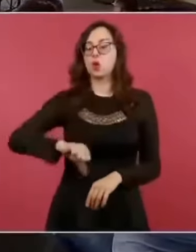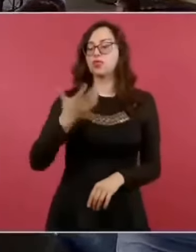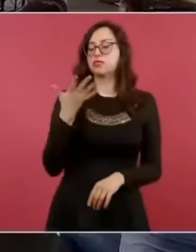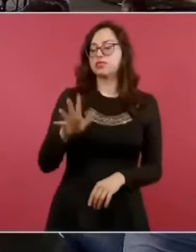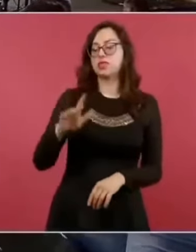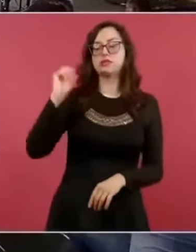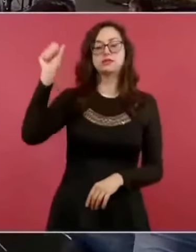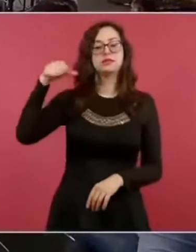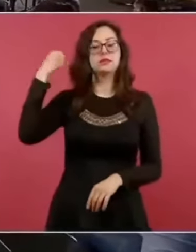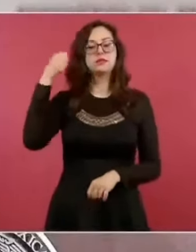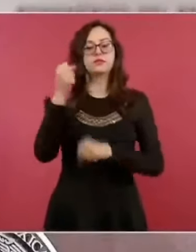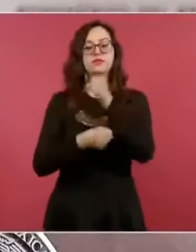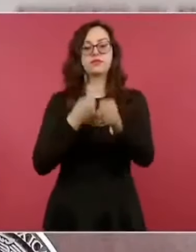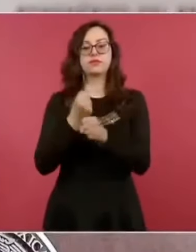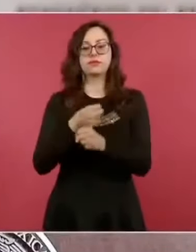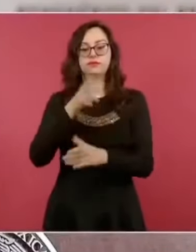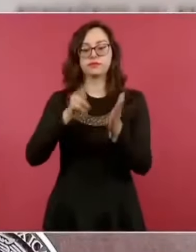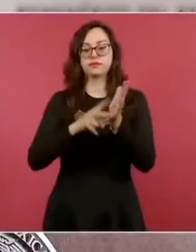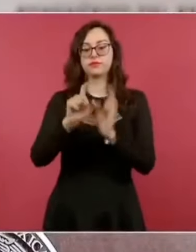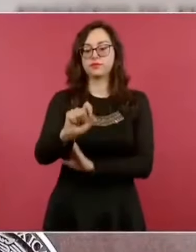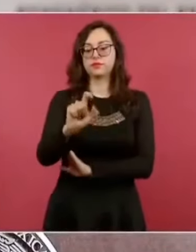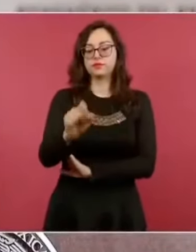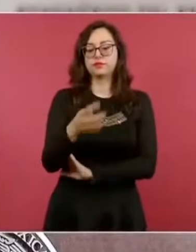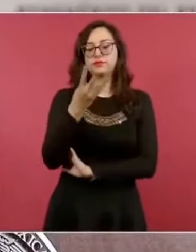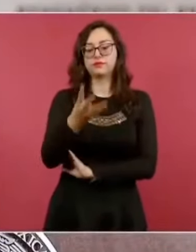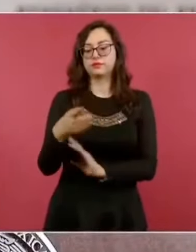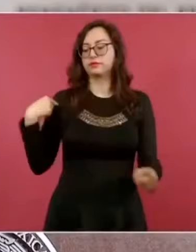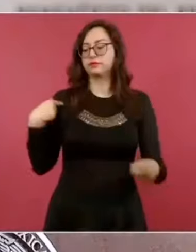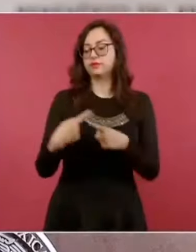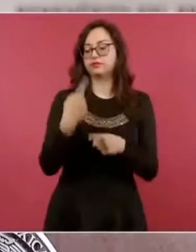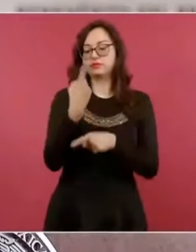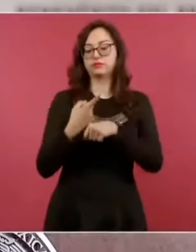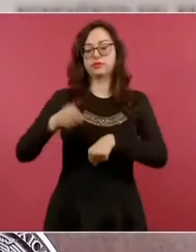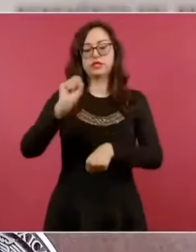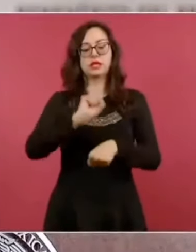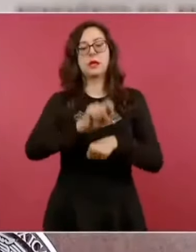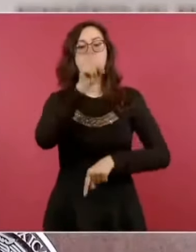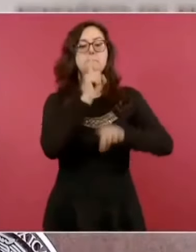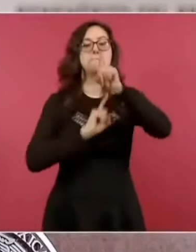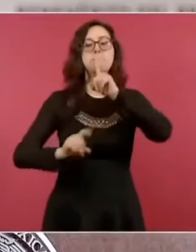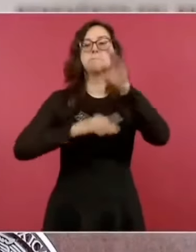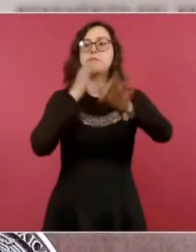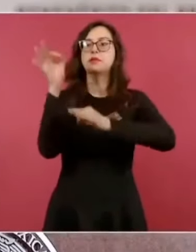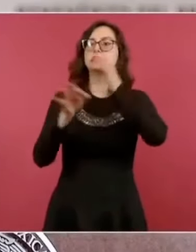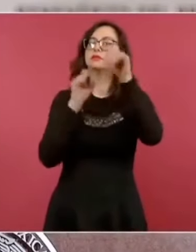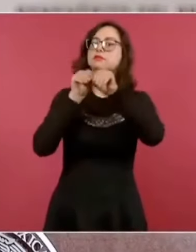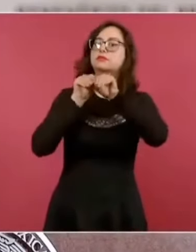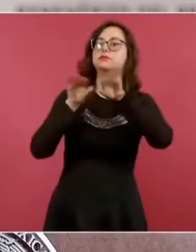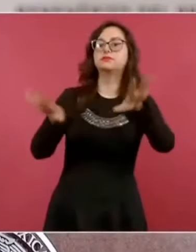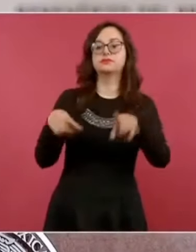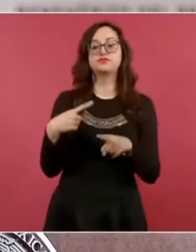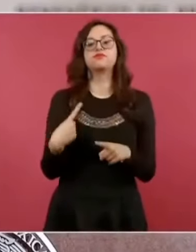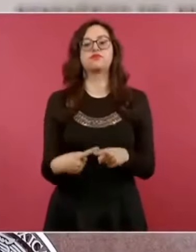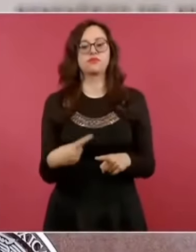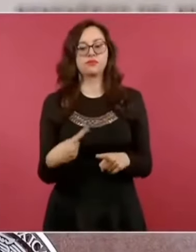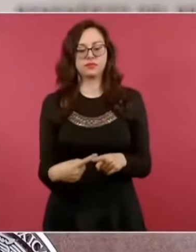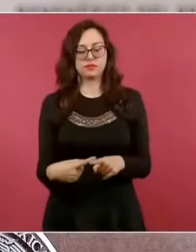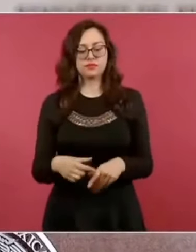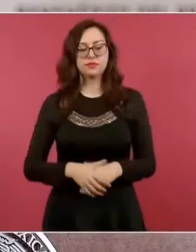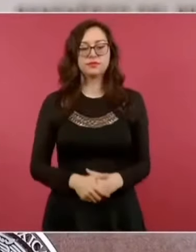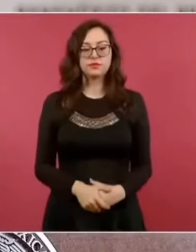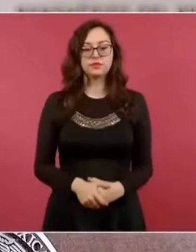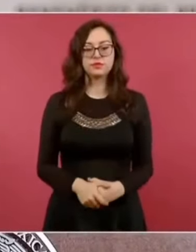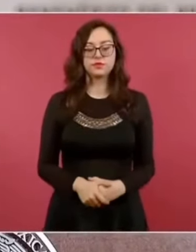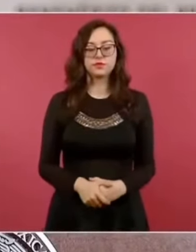2024, esta es la sección Quienes Quieren las Mentiras de la Semana, y vamos a iniciar. Vamos a mostrarles cómo